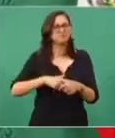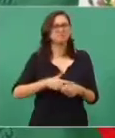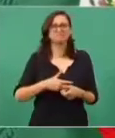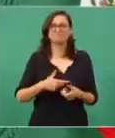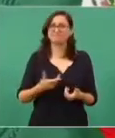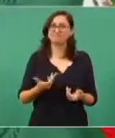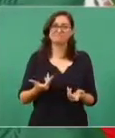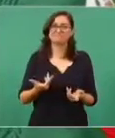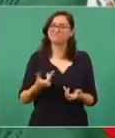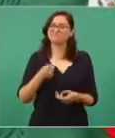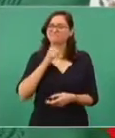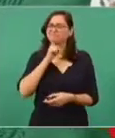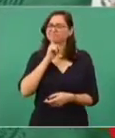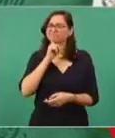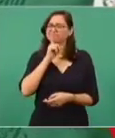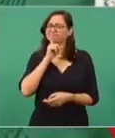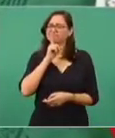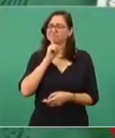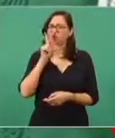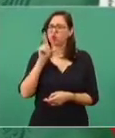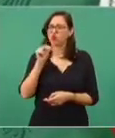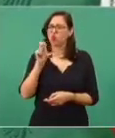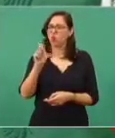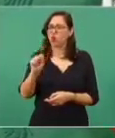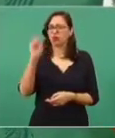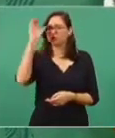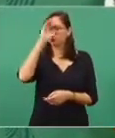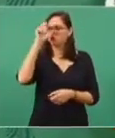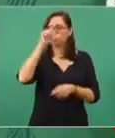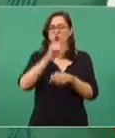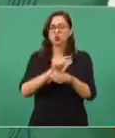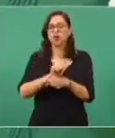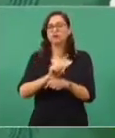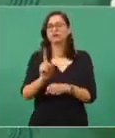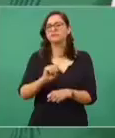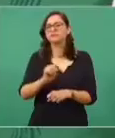sino una costumbre.